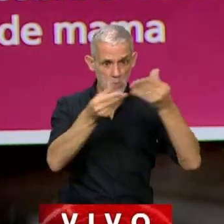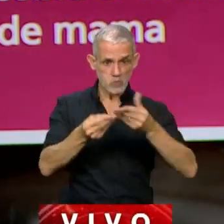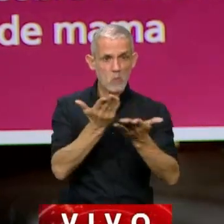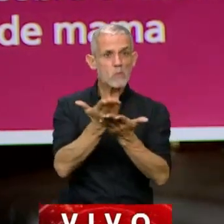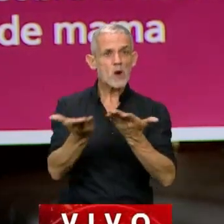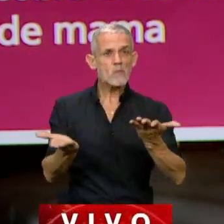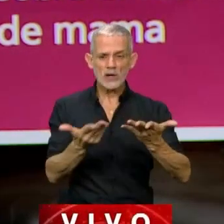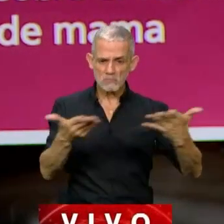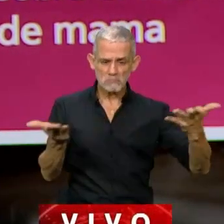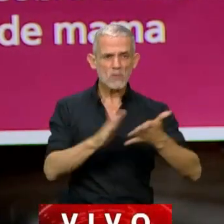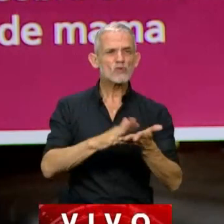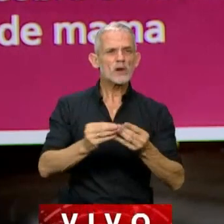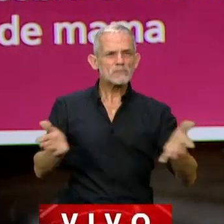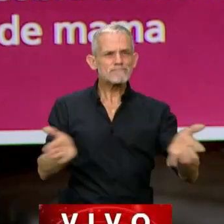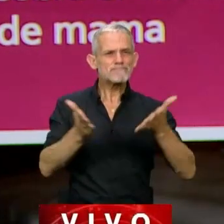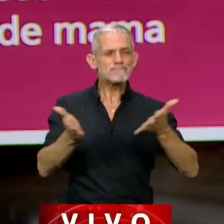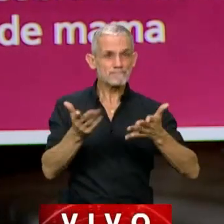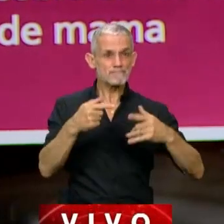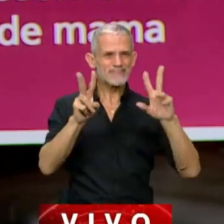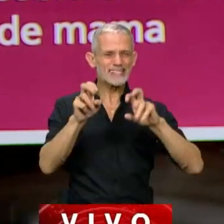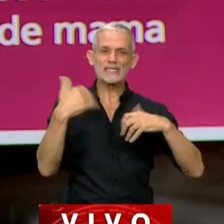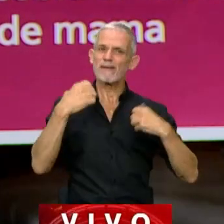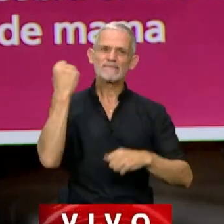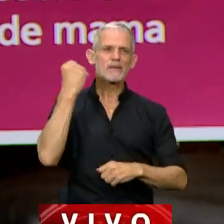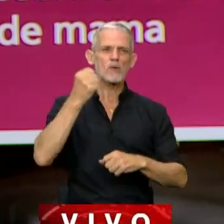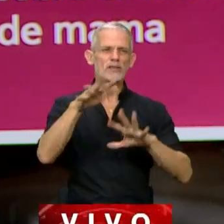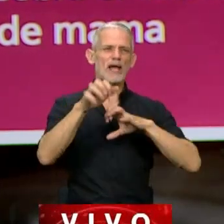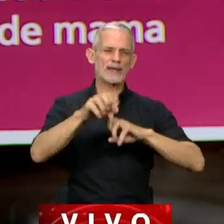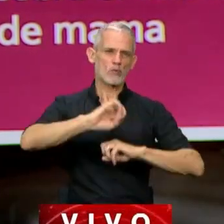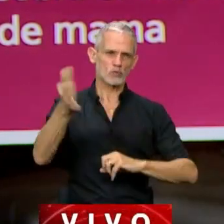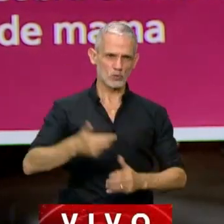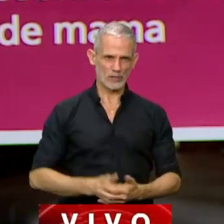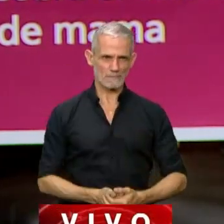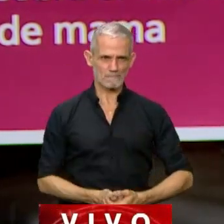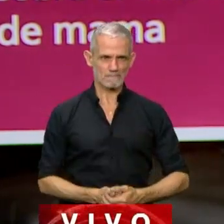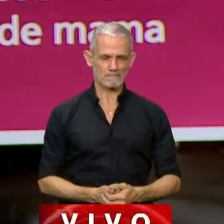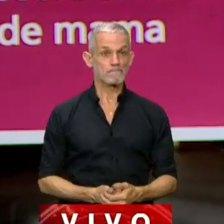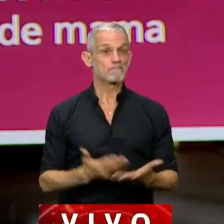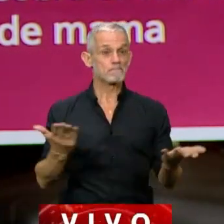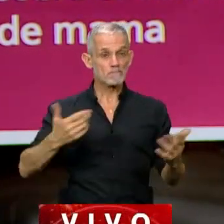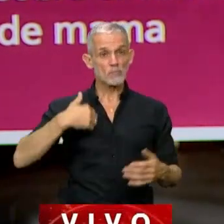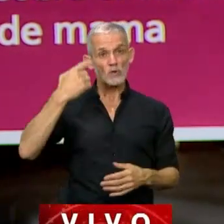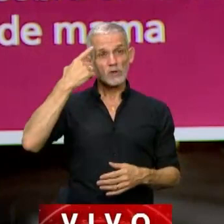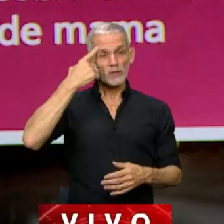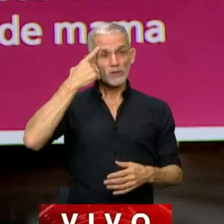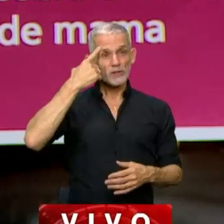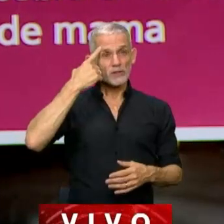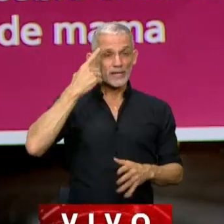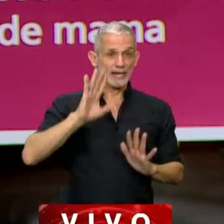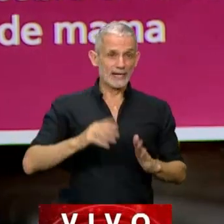propuestas que tienen que ver con el fortalecimiento de un tema tan importante para nosotros. Yo creo, Presidente,